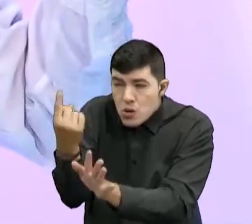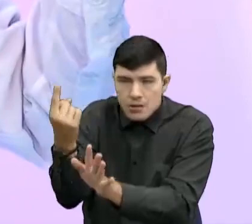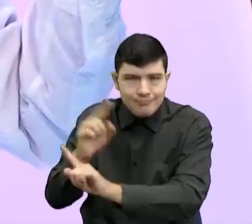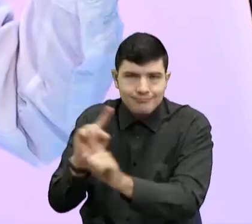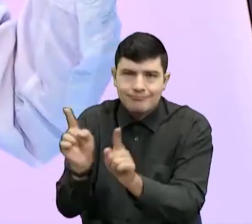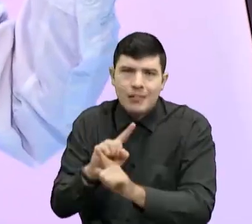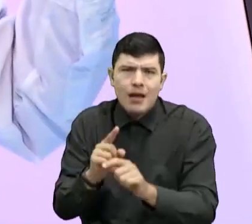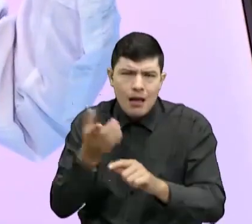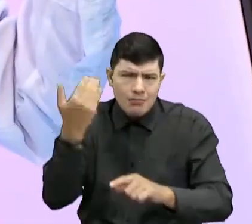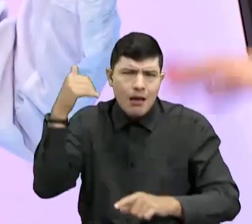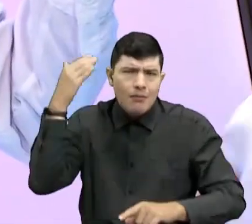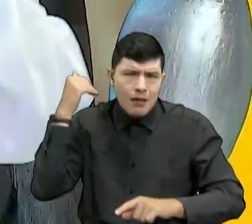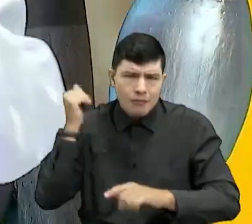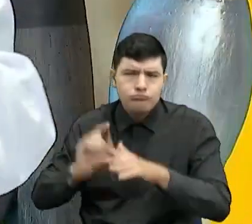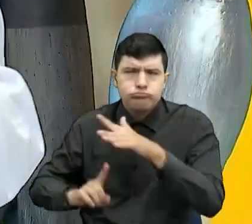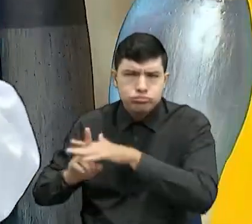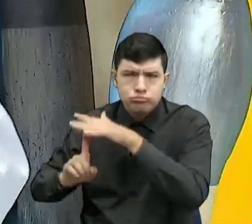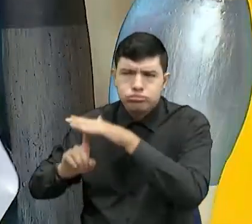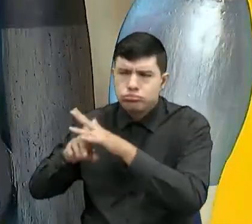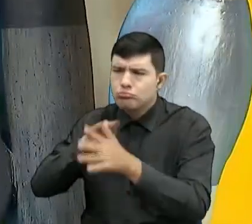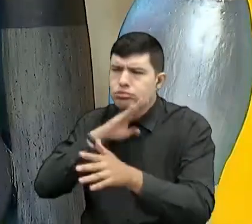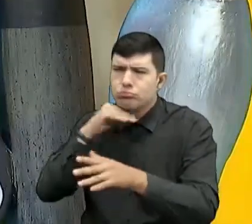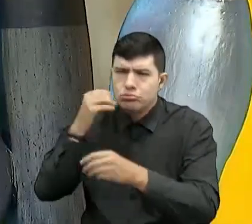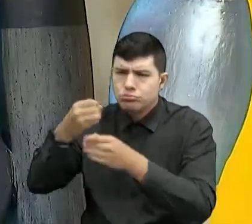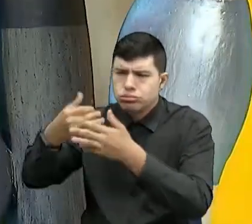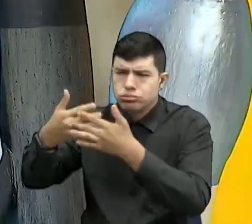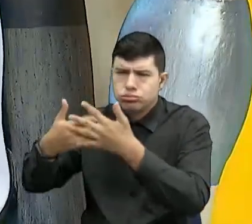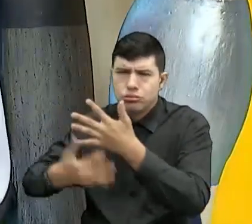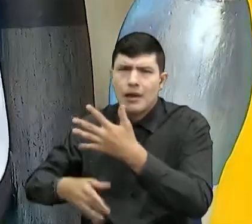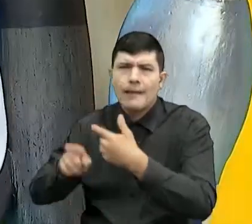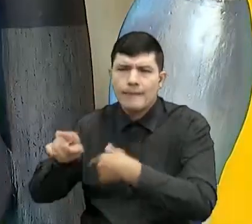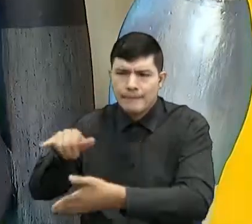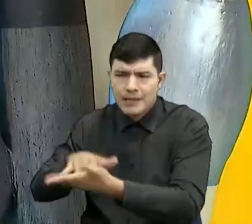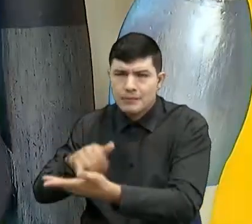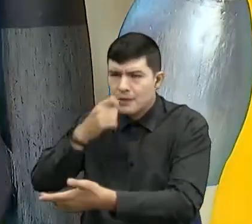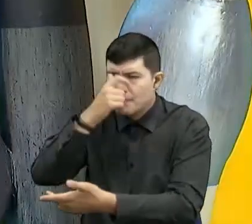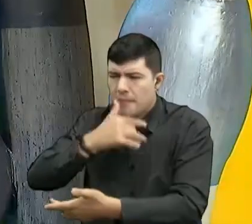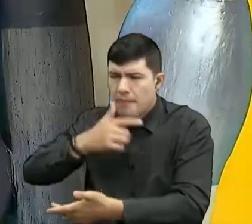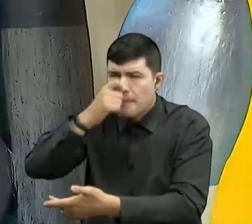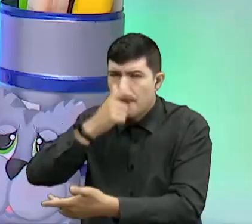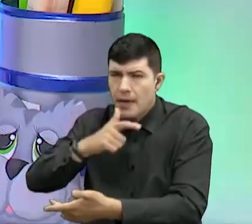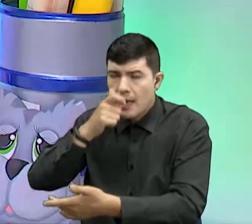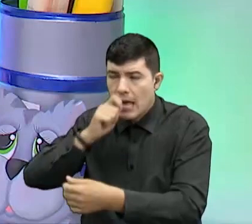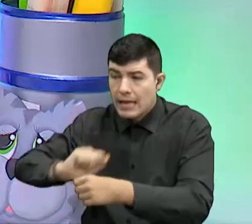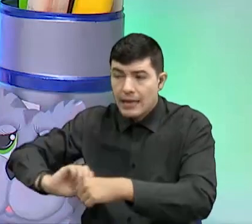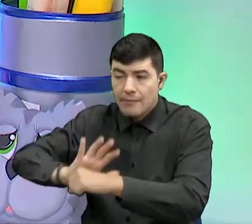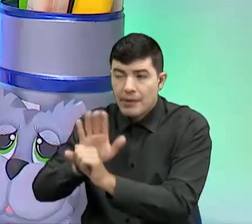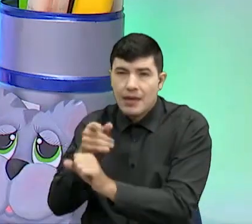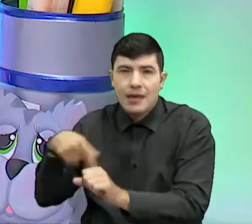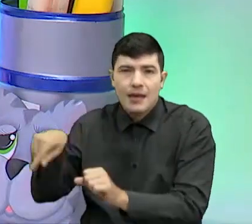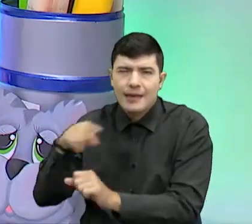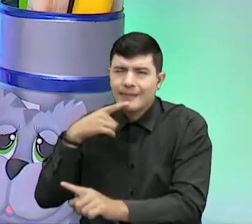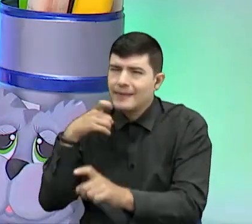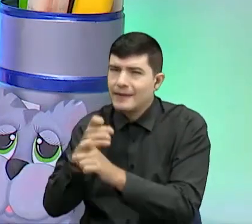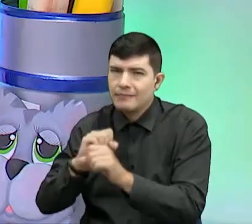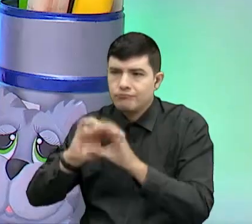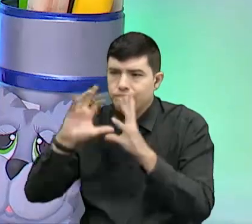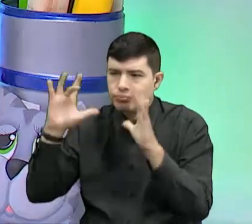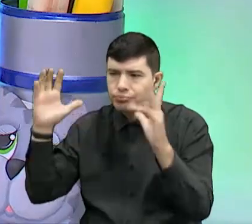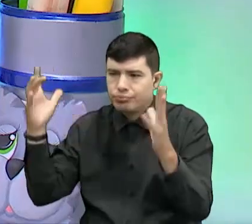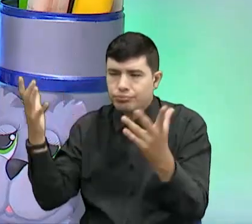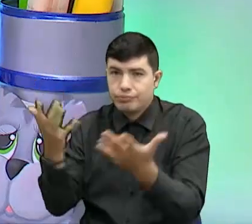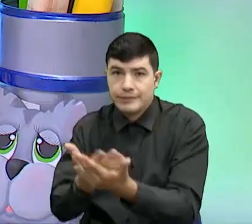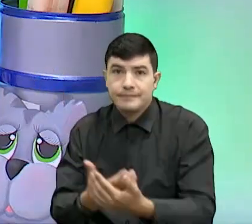en este 2019, el año pasado. el hijo, este fue ese hijo que da guerra. El hijo pródigo. Ay, Dios mío, señor.